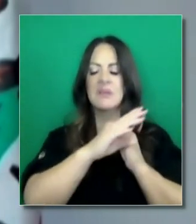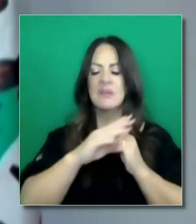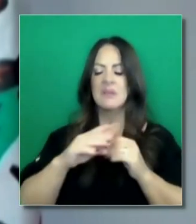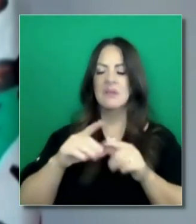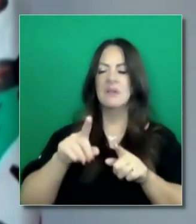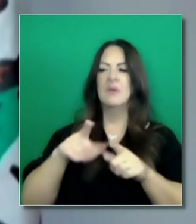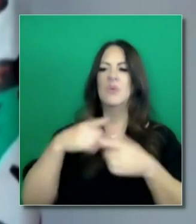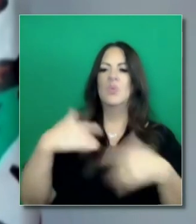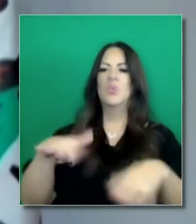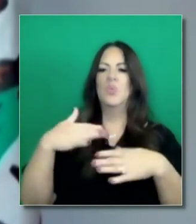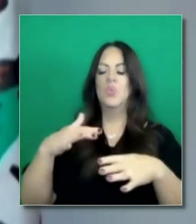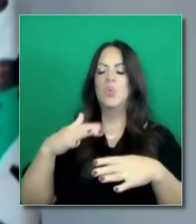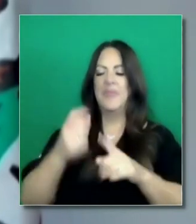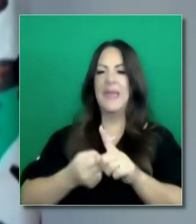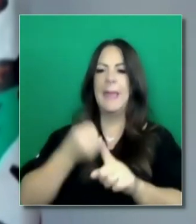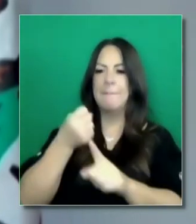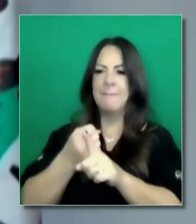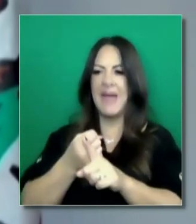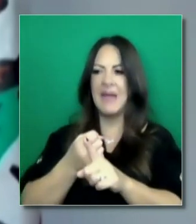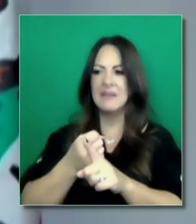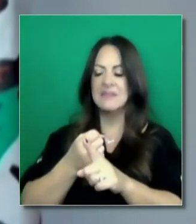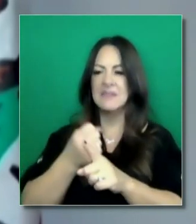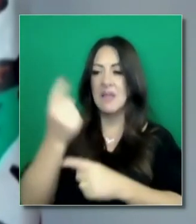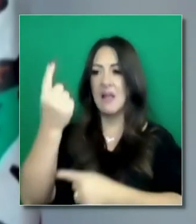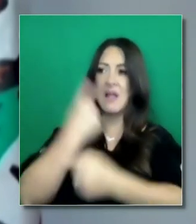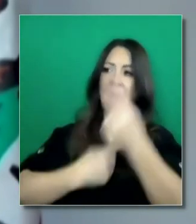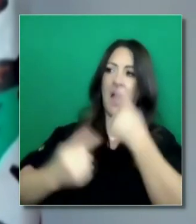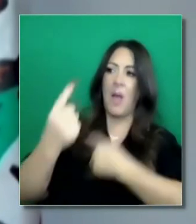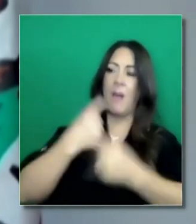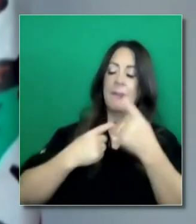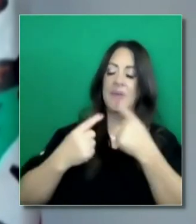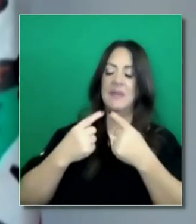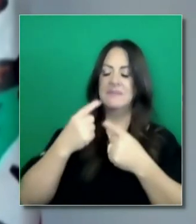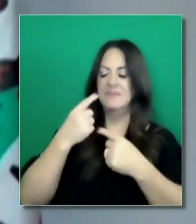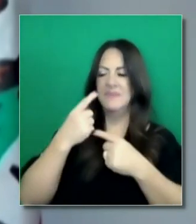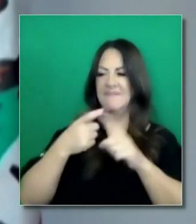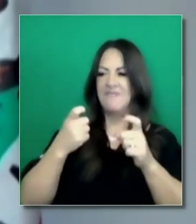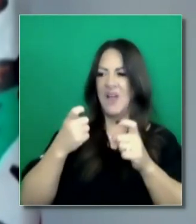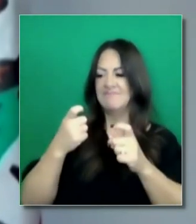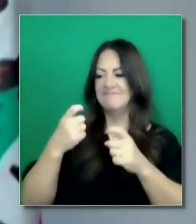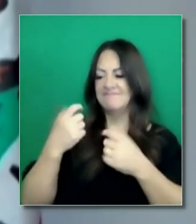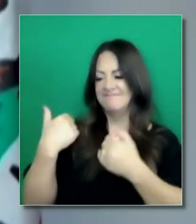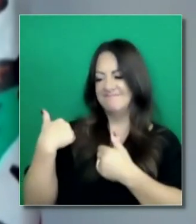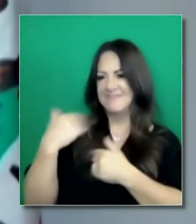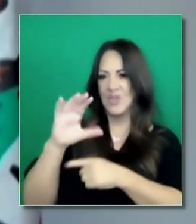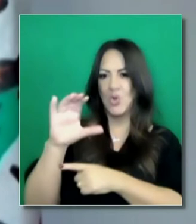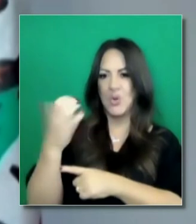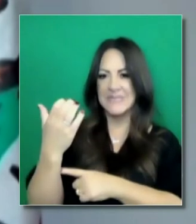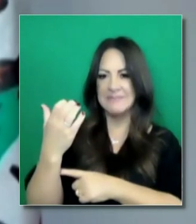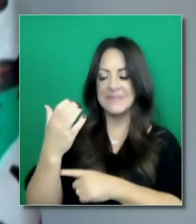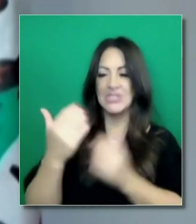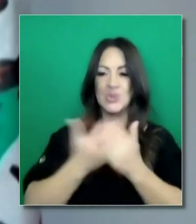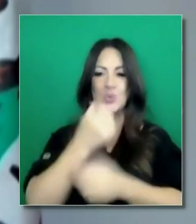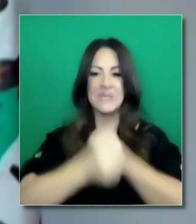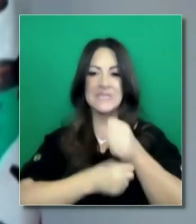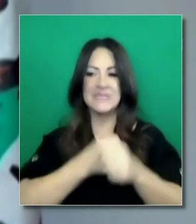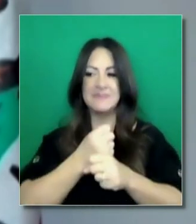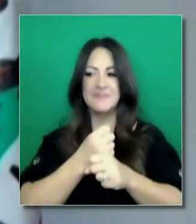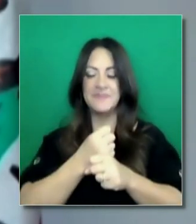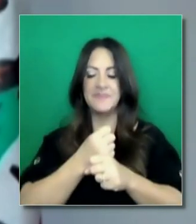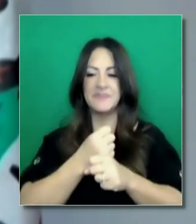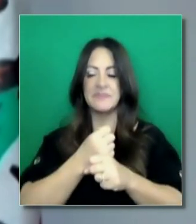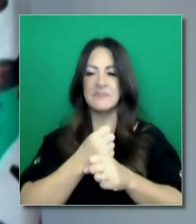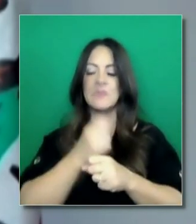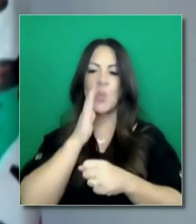basado en los casos que estamos viendo el impacto que planeamos ver venir de Navidad, Año